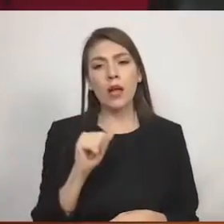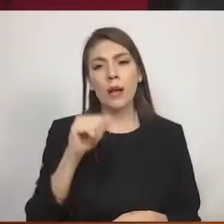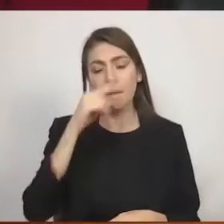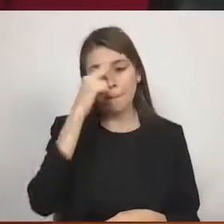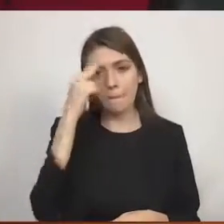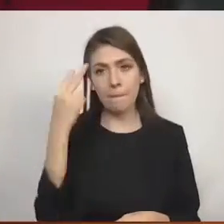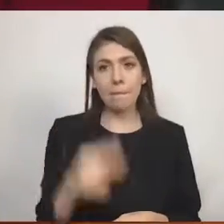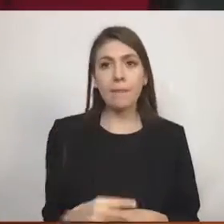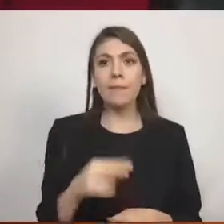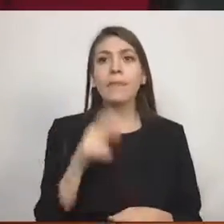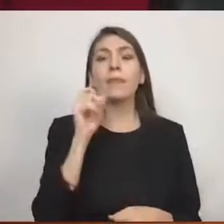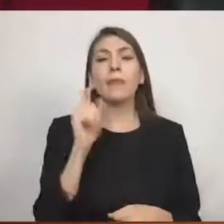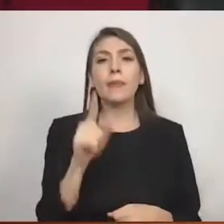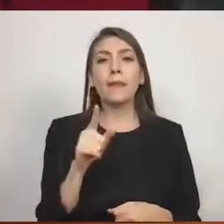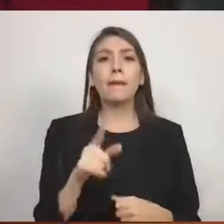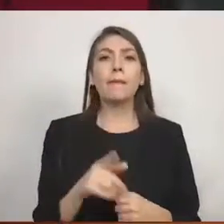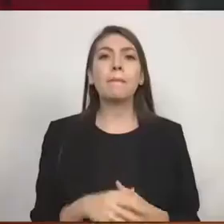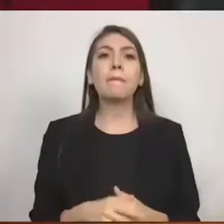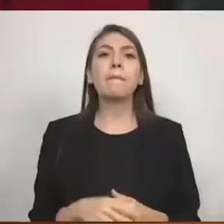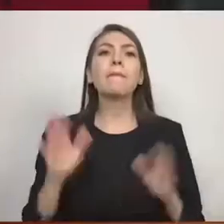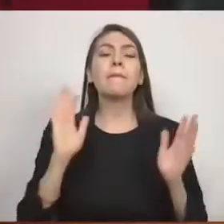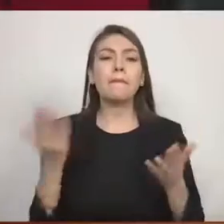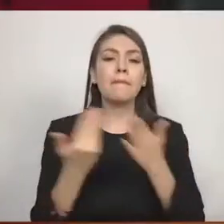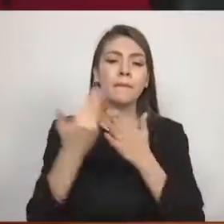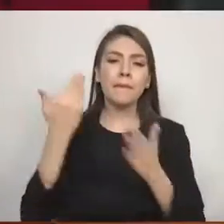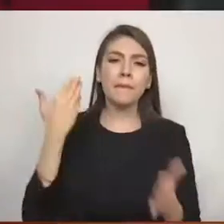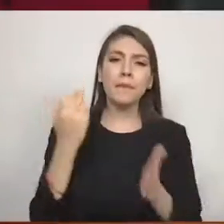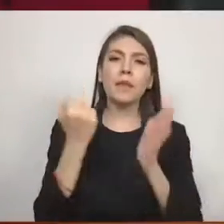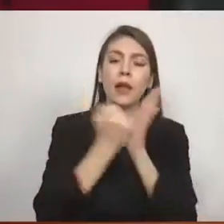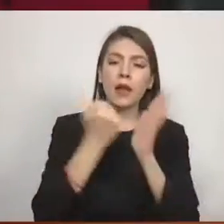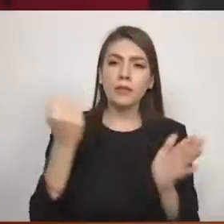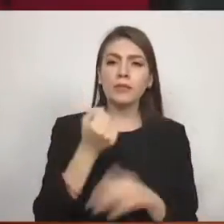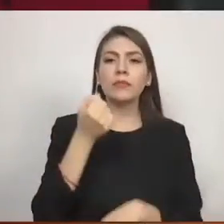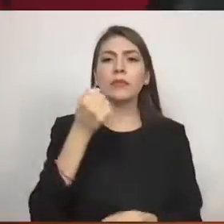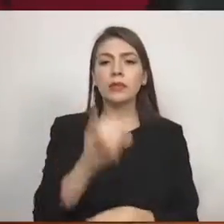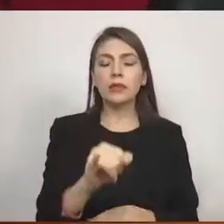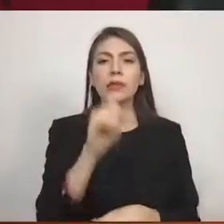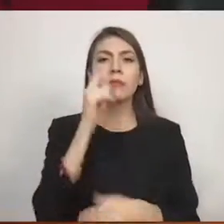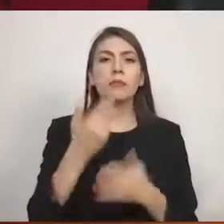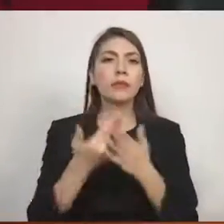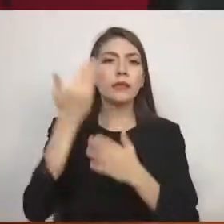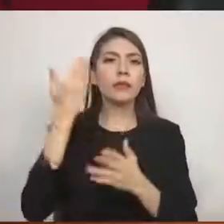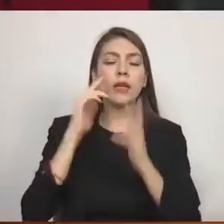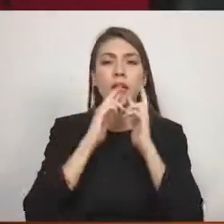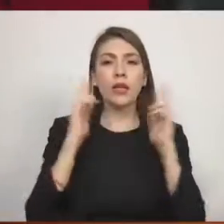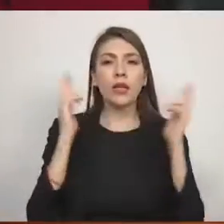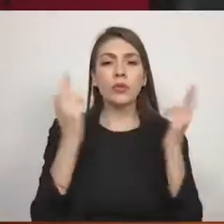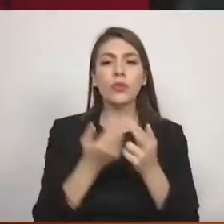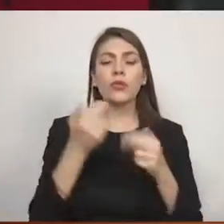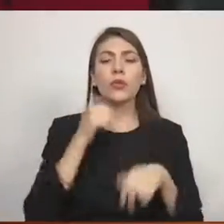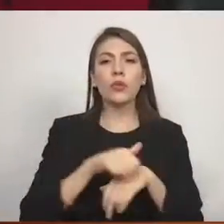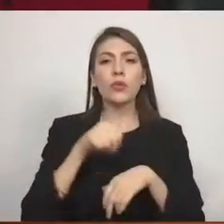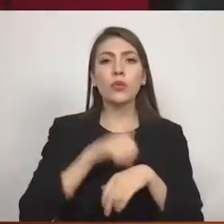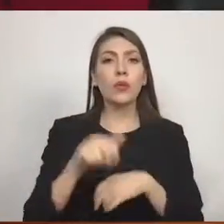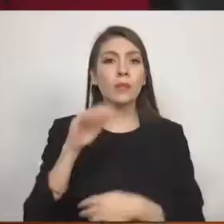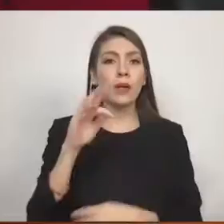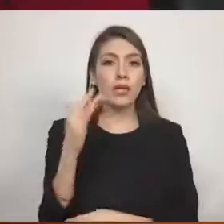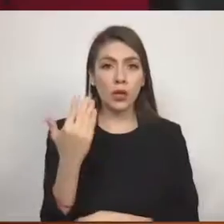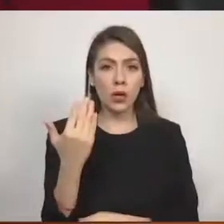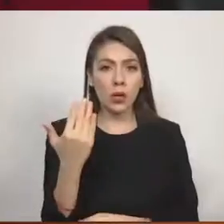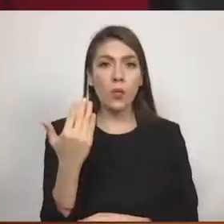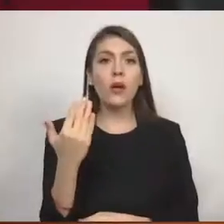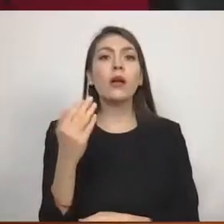aceptada y aprobada en la sesión ordinaria de cabildo número 50 diagonal 094